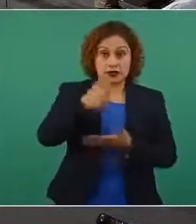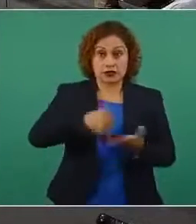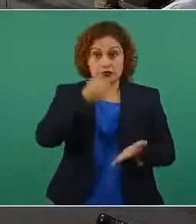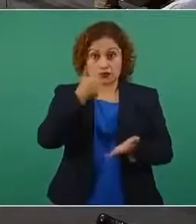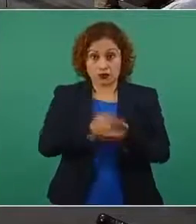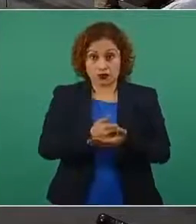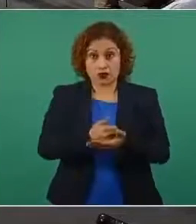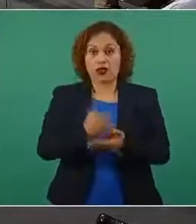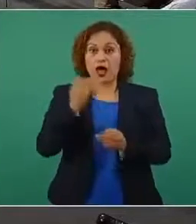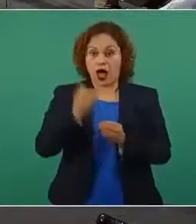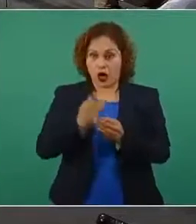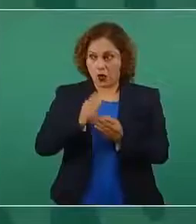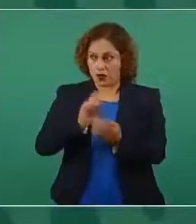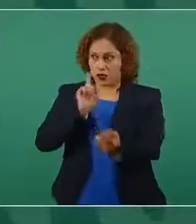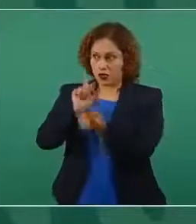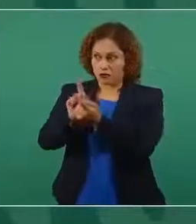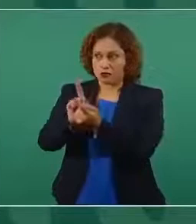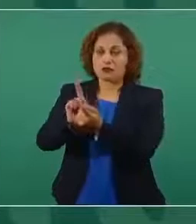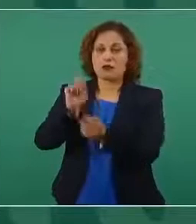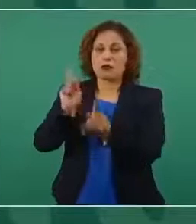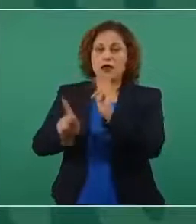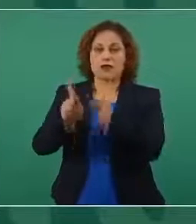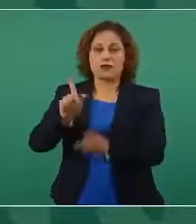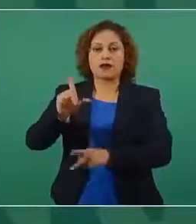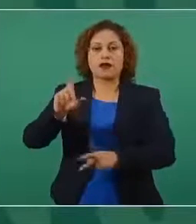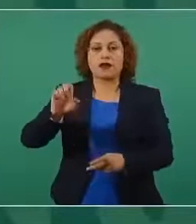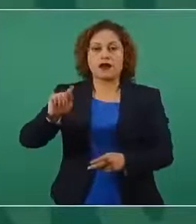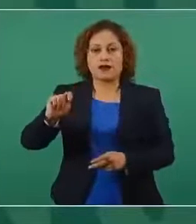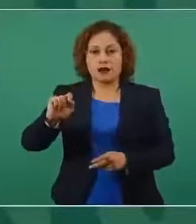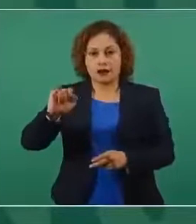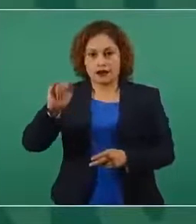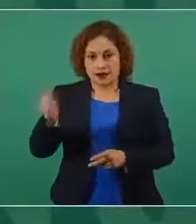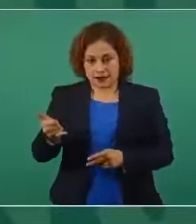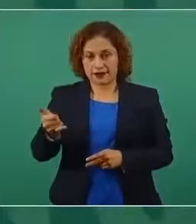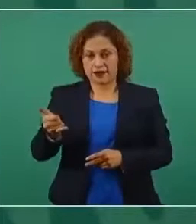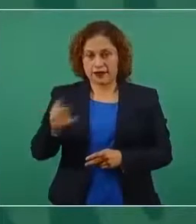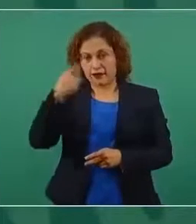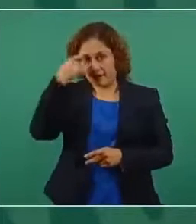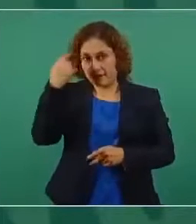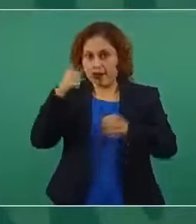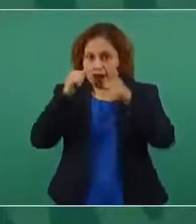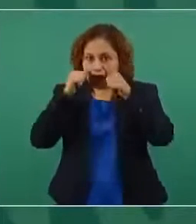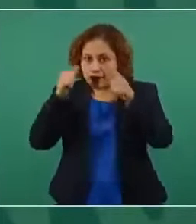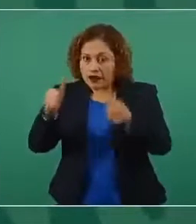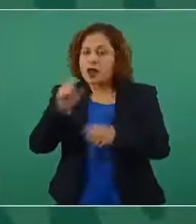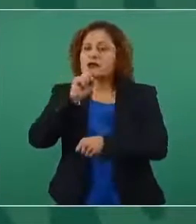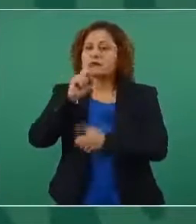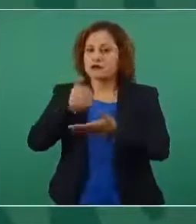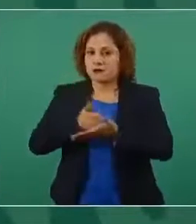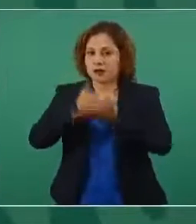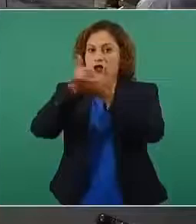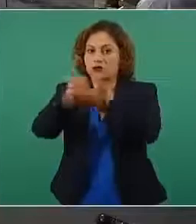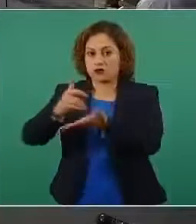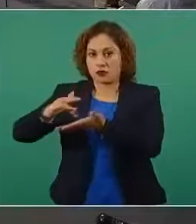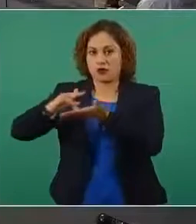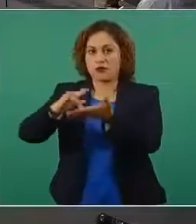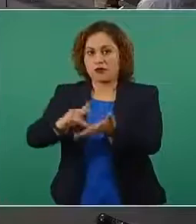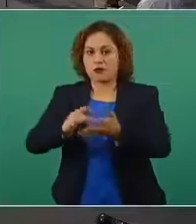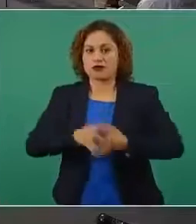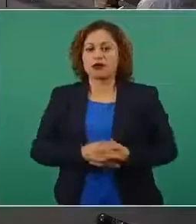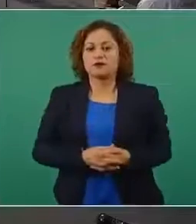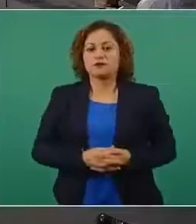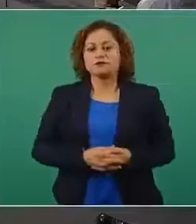te ponen de acuerdo con Leti y que este que se les atienda y que se les ayude que se les apoye y